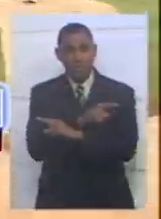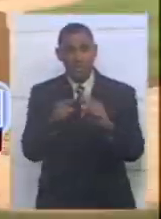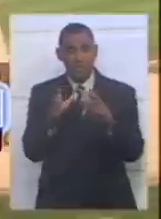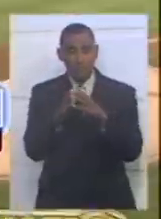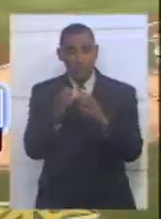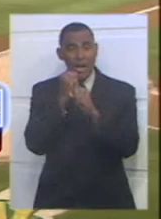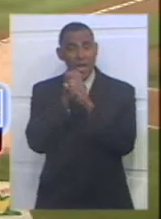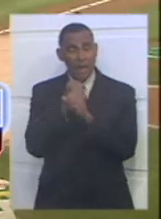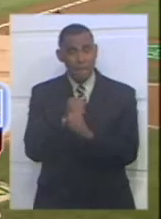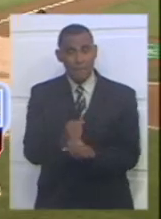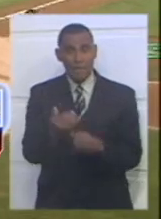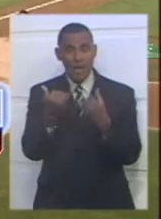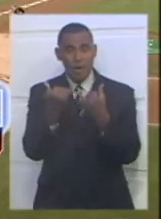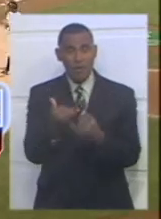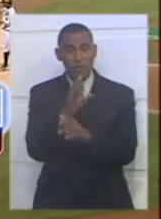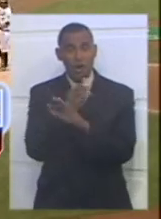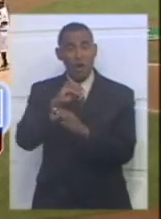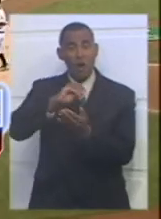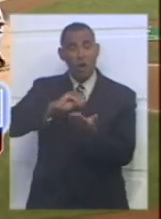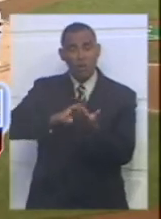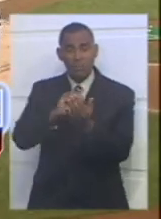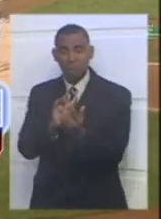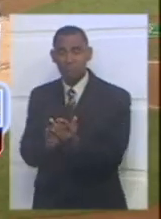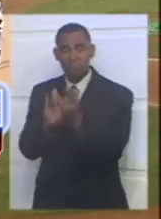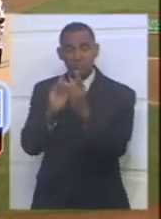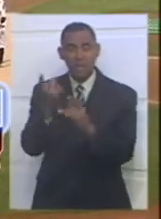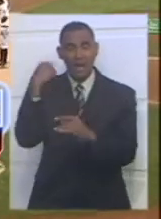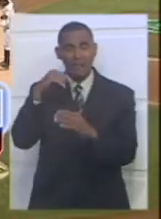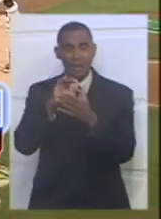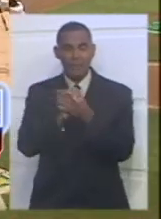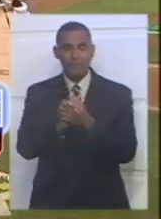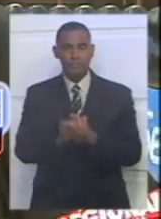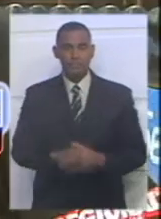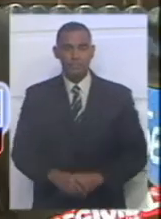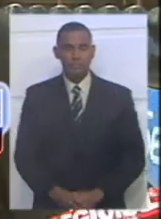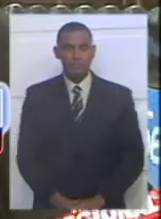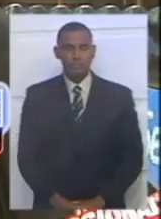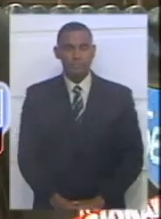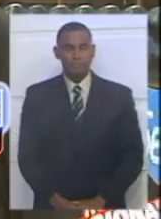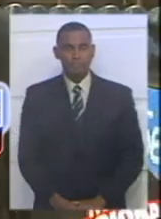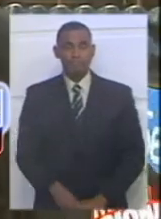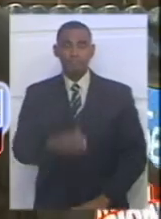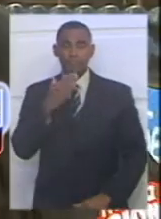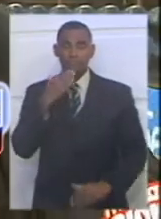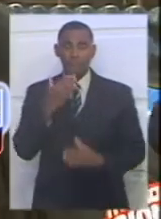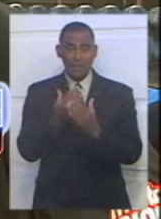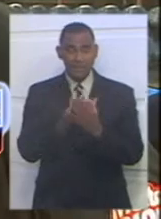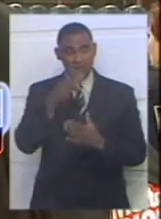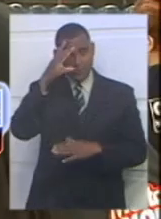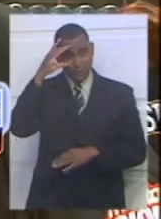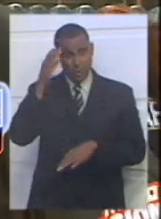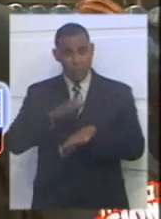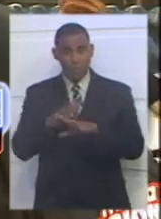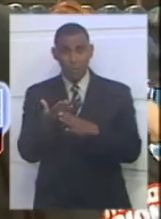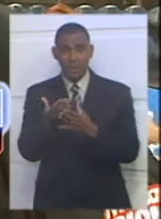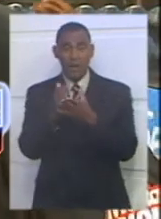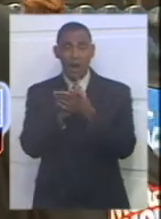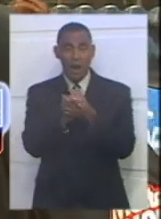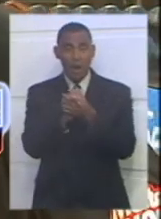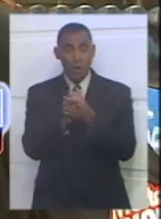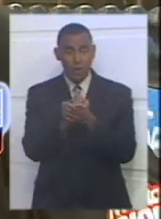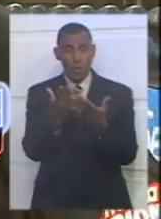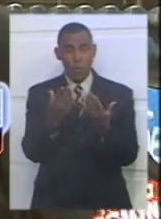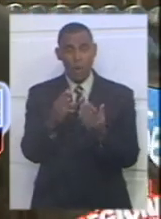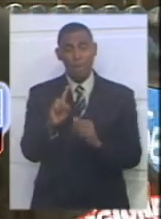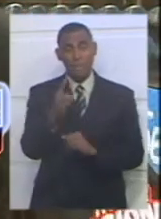y que espera la oportunidad de jugar contra sus antiguos compañeros. Le doy gracias a Dios por darme la oportunidad de jugar con los navegantes de